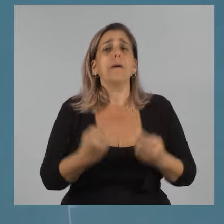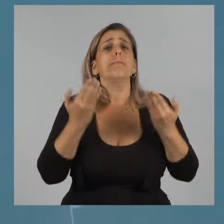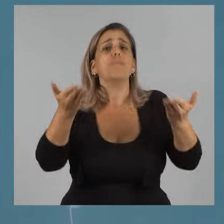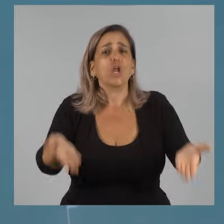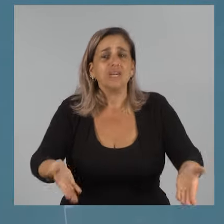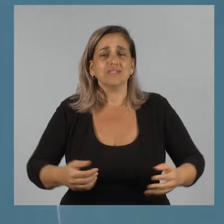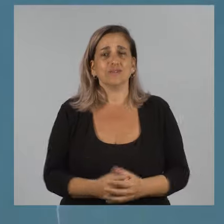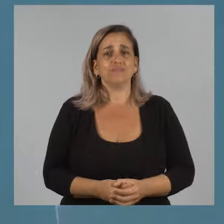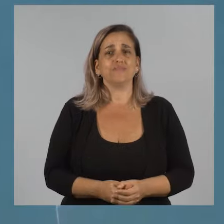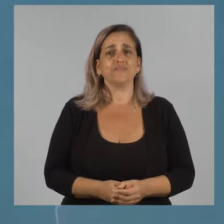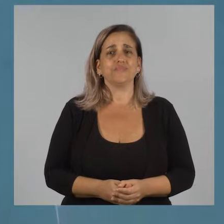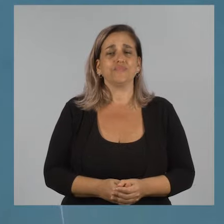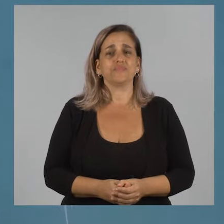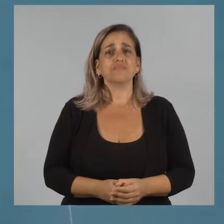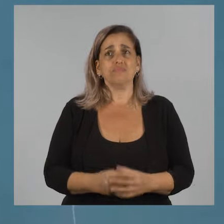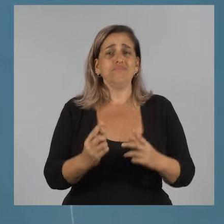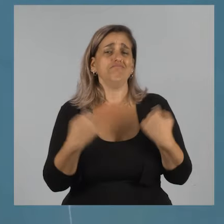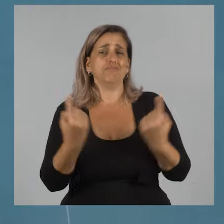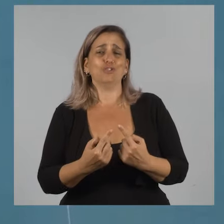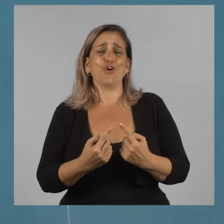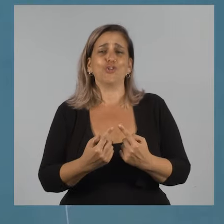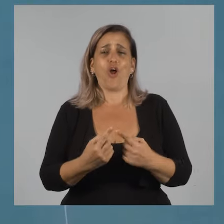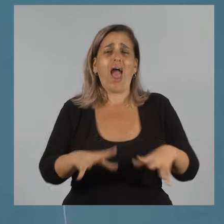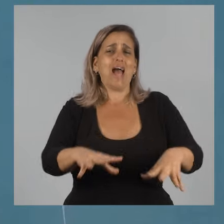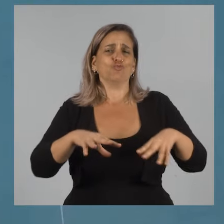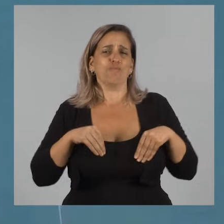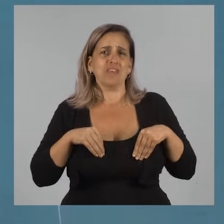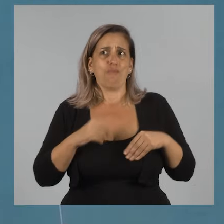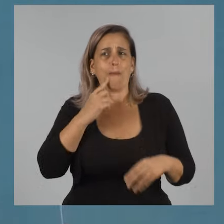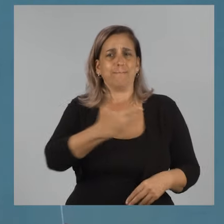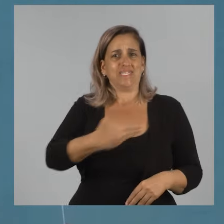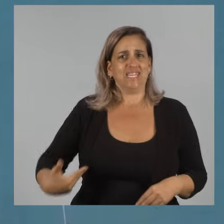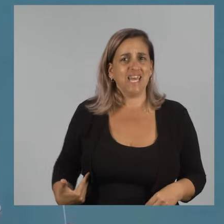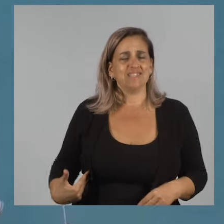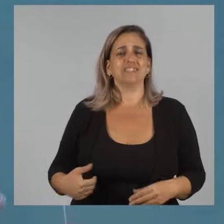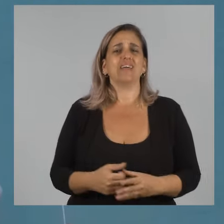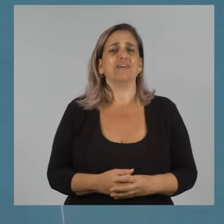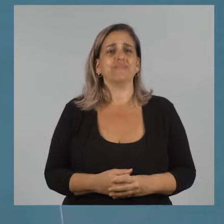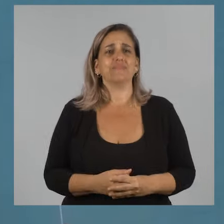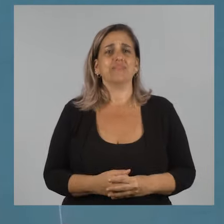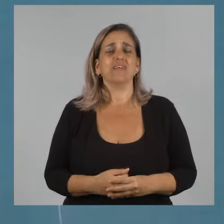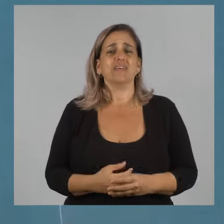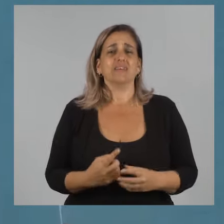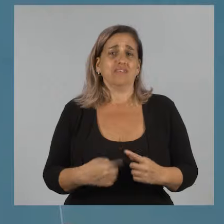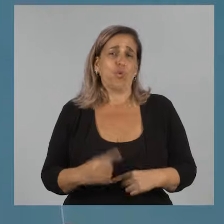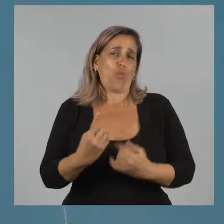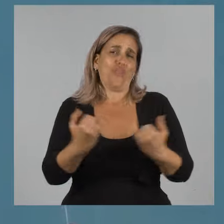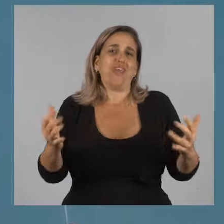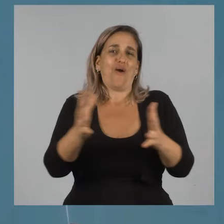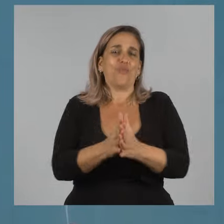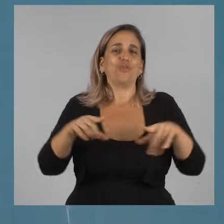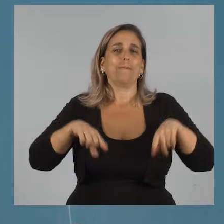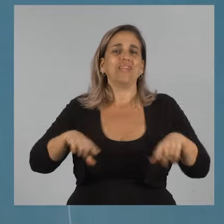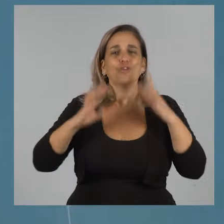Y por eso, cuando nos tocó asumir la presidencia, el gobierno, un día con